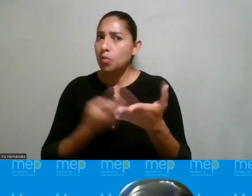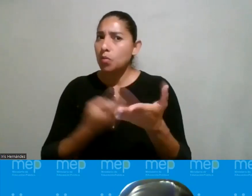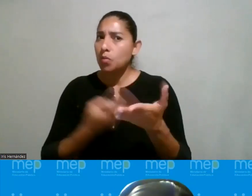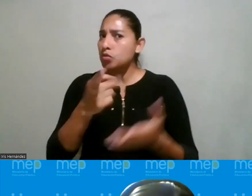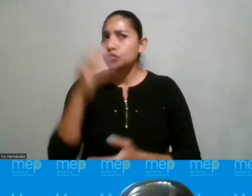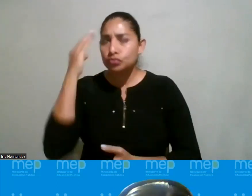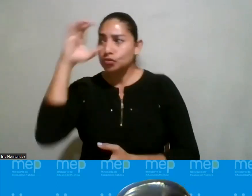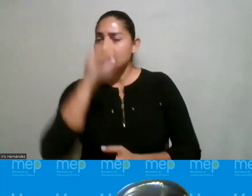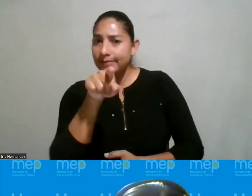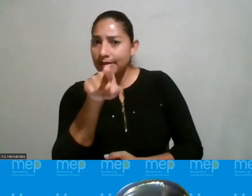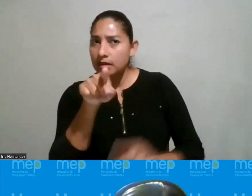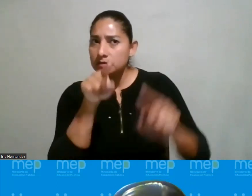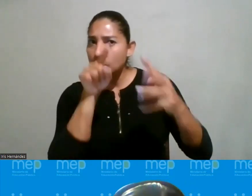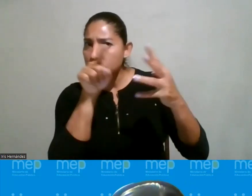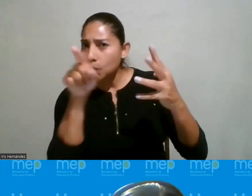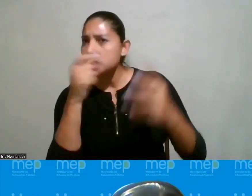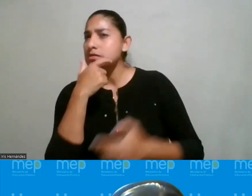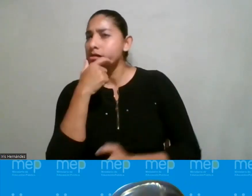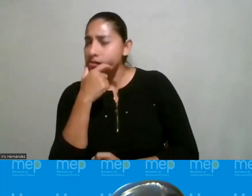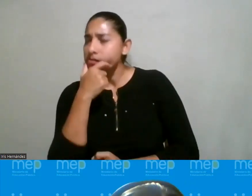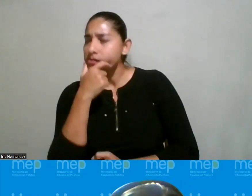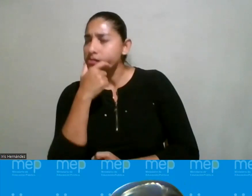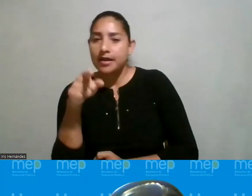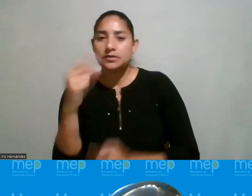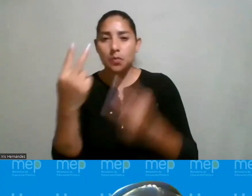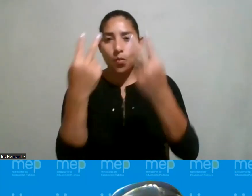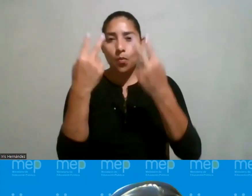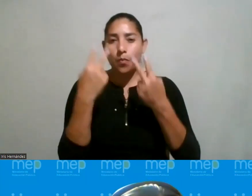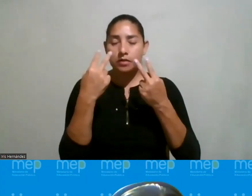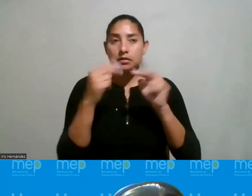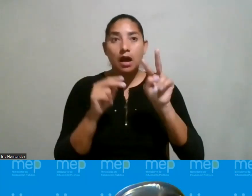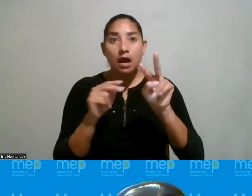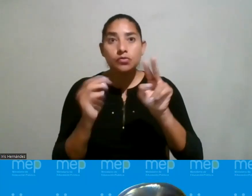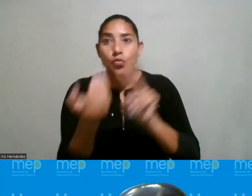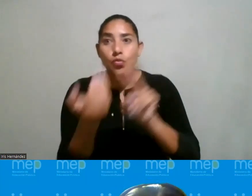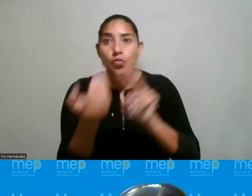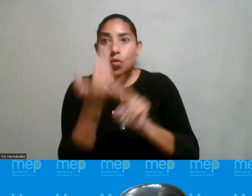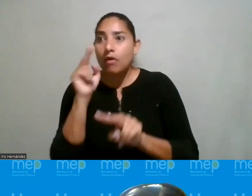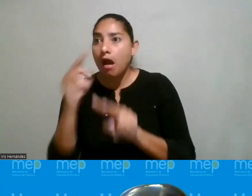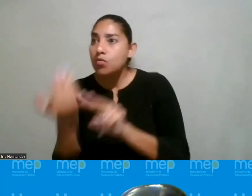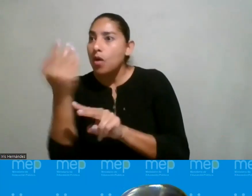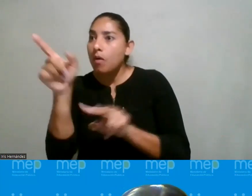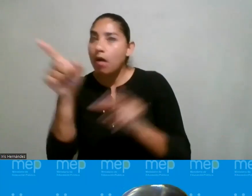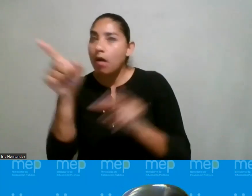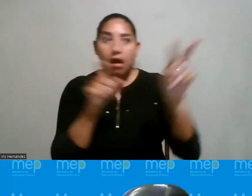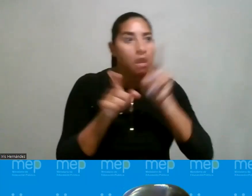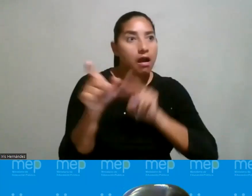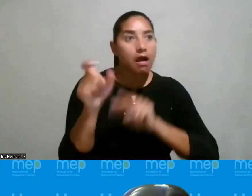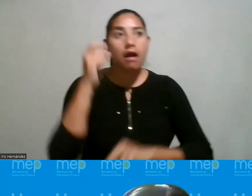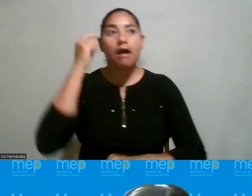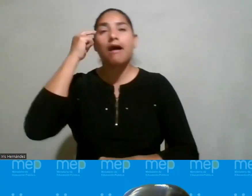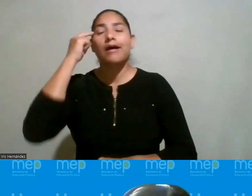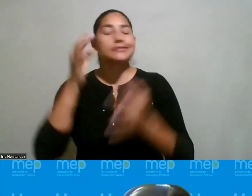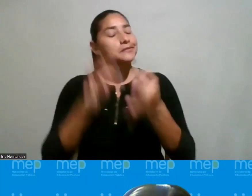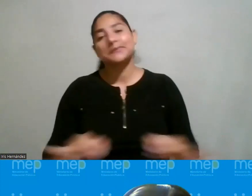y es lo que decía ahora doña Paola es ese mirarse el radar ¿verdad? y también creo yo fundamental